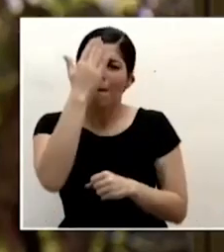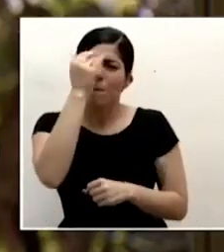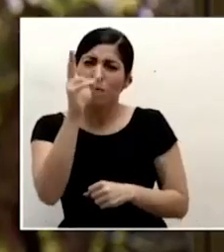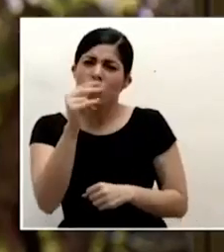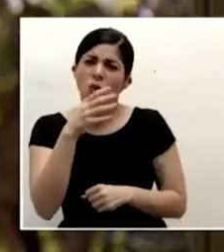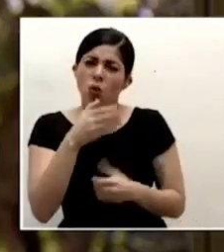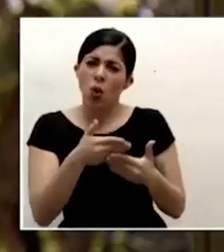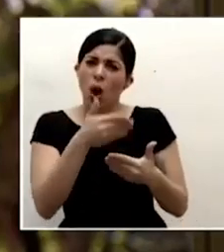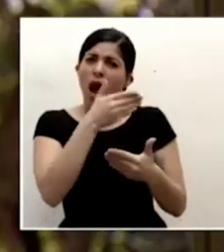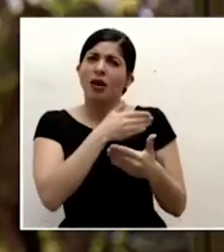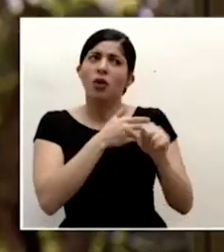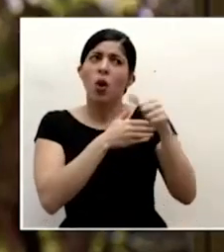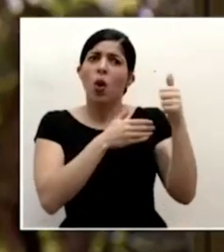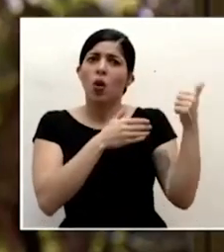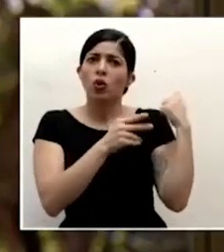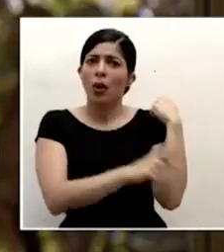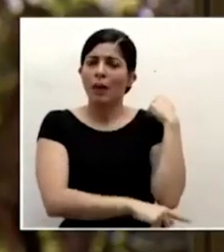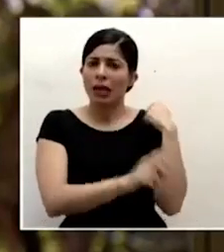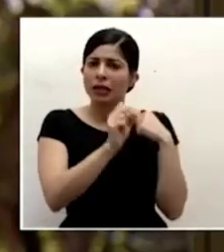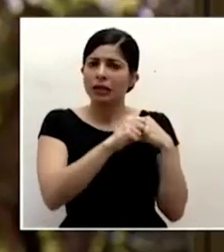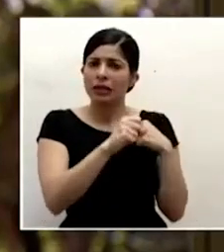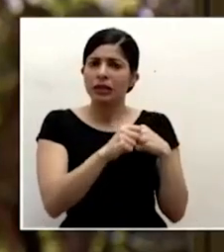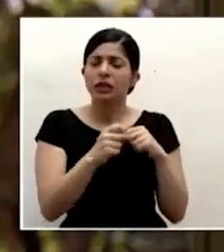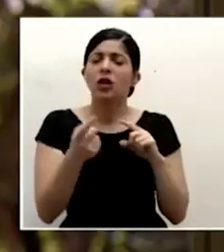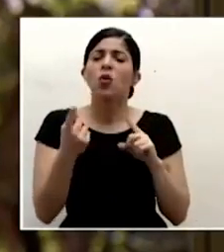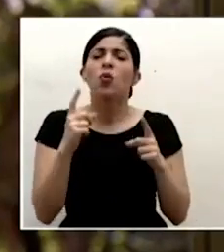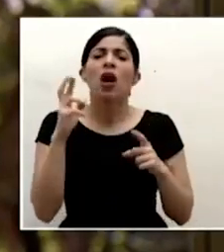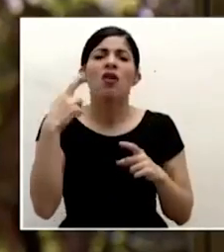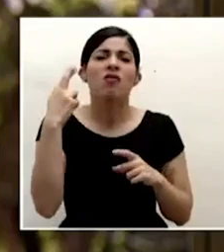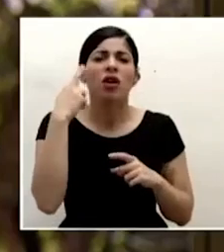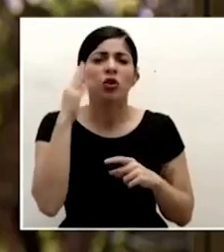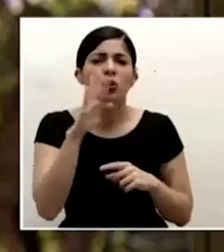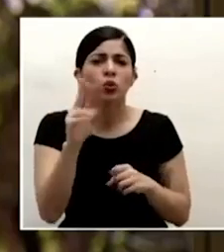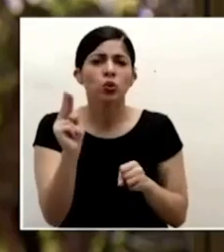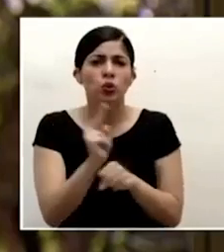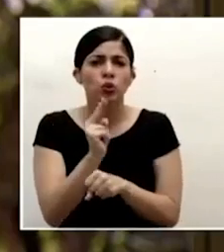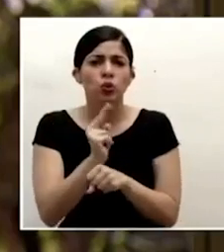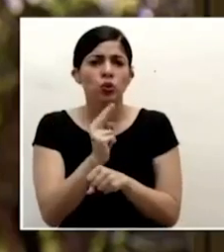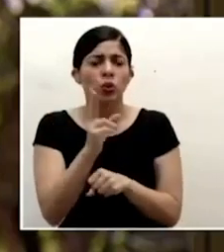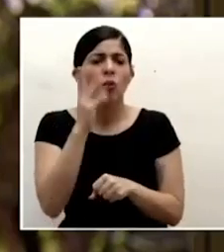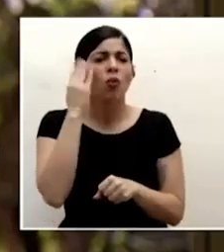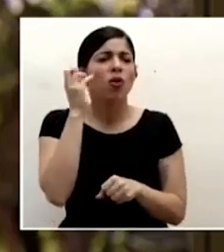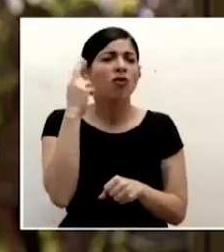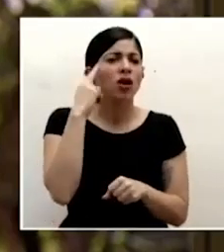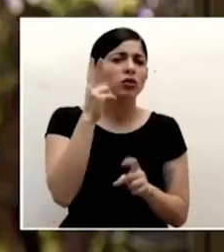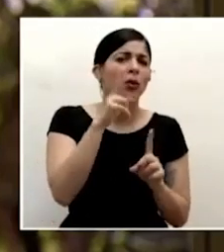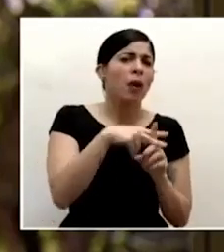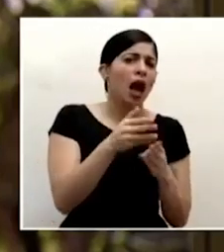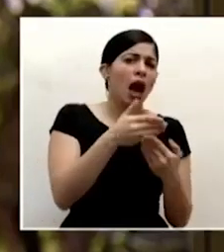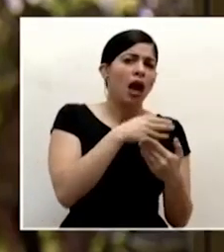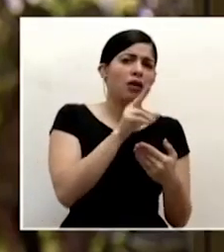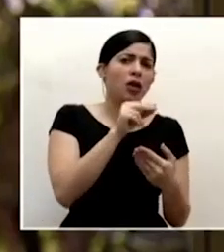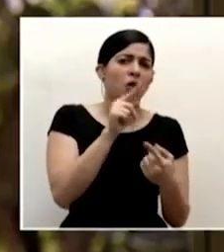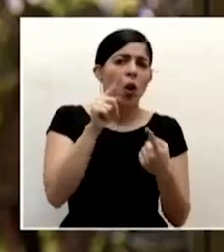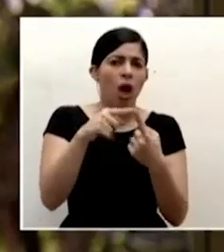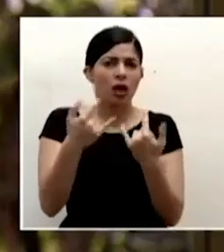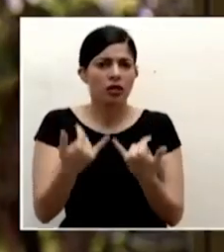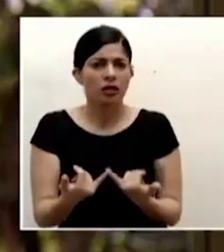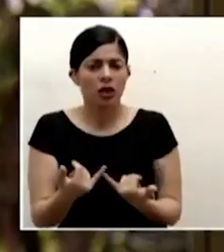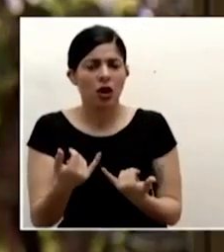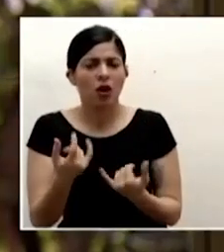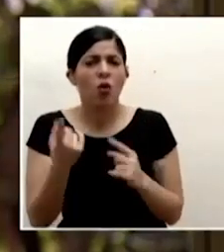otros países y cuáles parámetros utilizaron para no hacerlos antes y la recomendación que se está dando hoy qué parámetros están utilizando